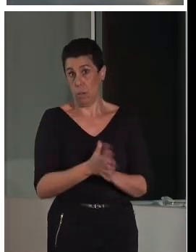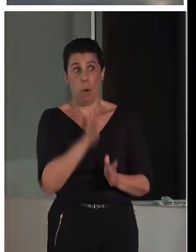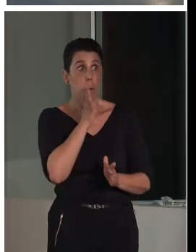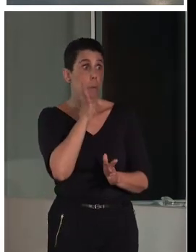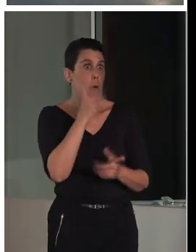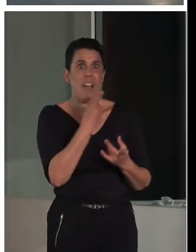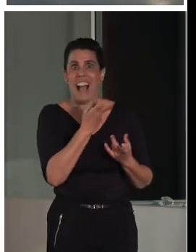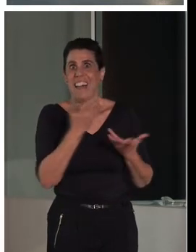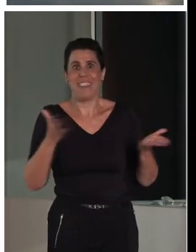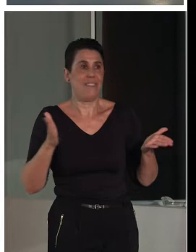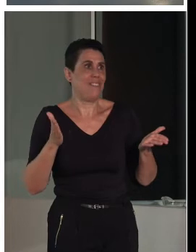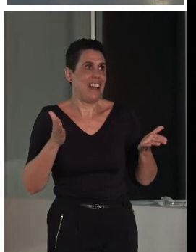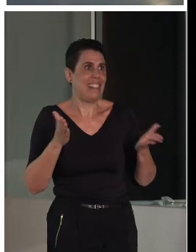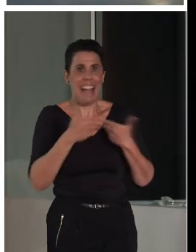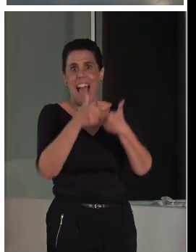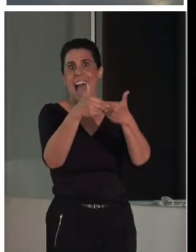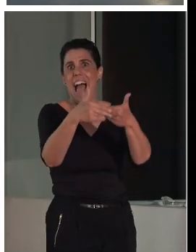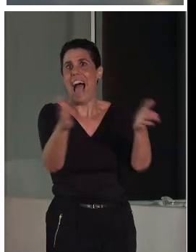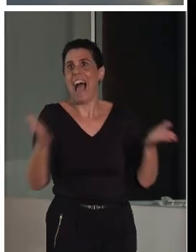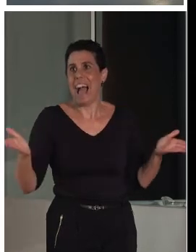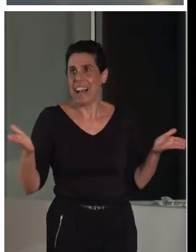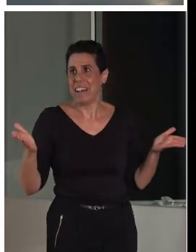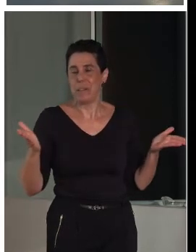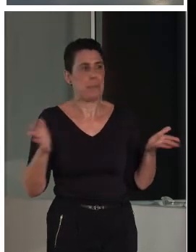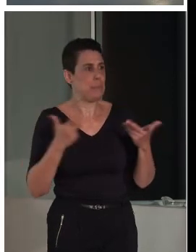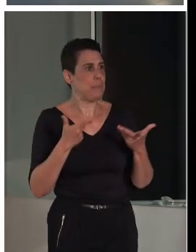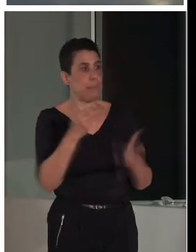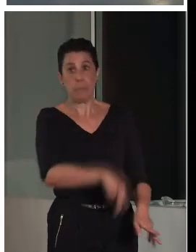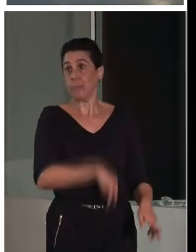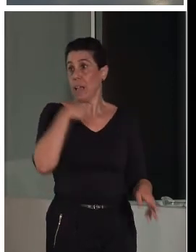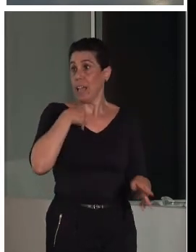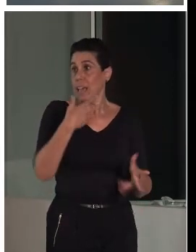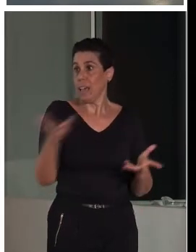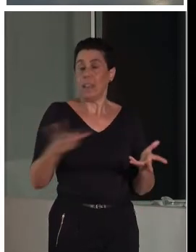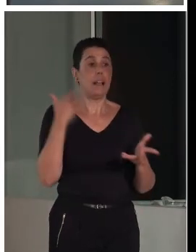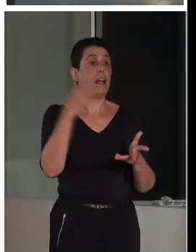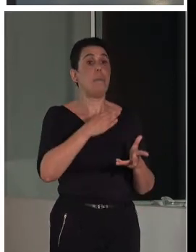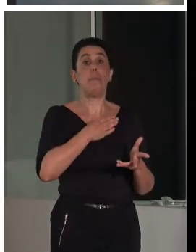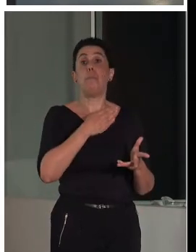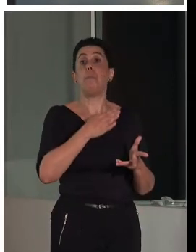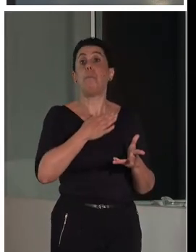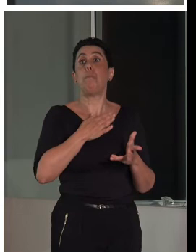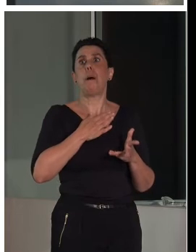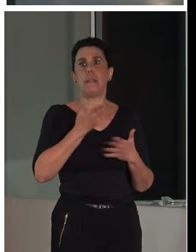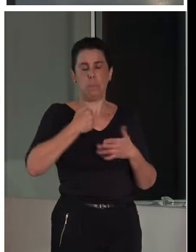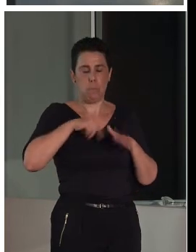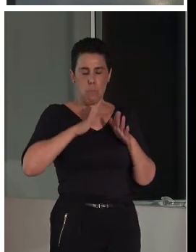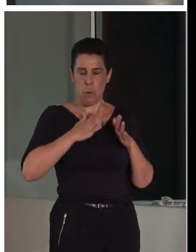abrir la puerta es para todos. O sea, en general, en el patrimonio que gestionamos, la puerta está cerrada.